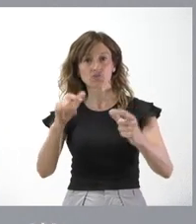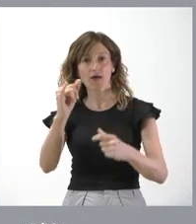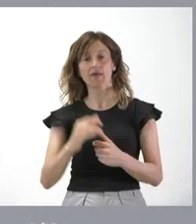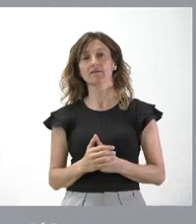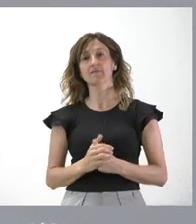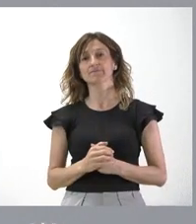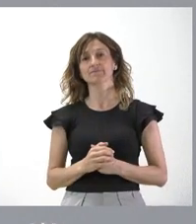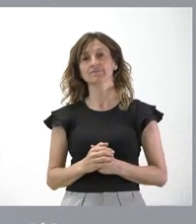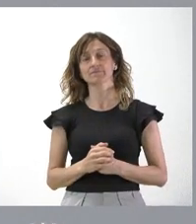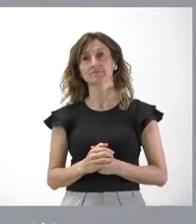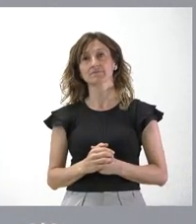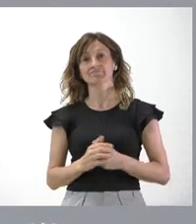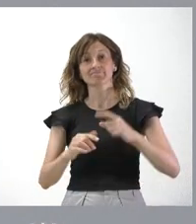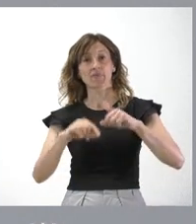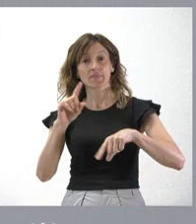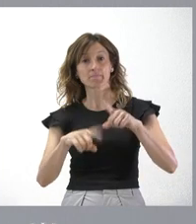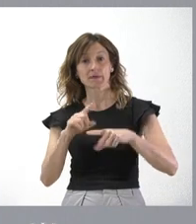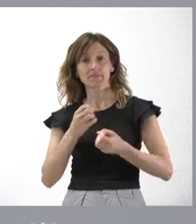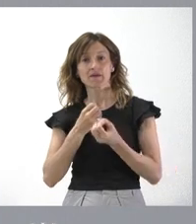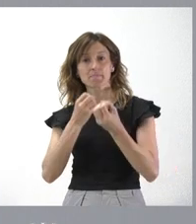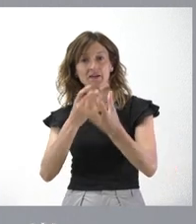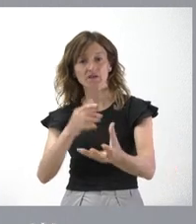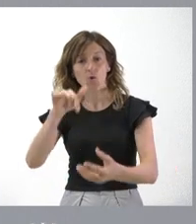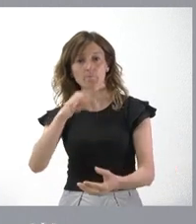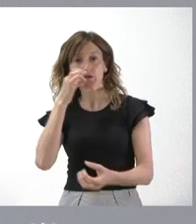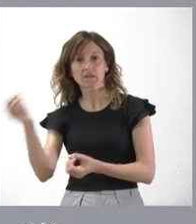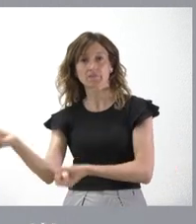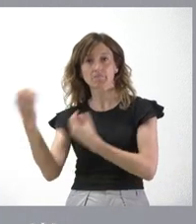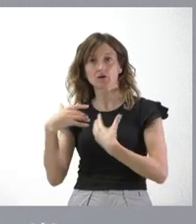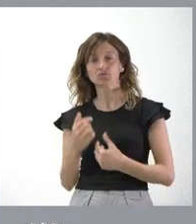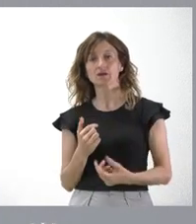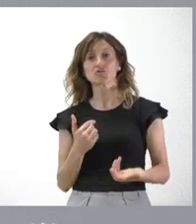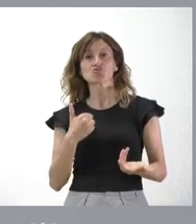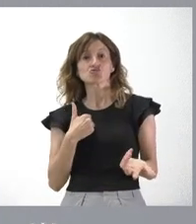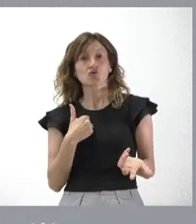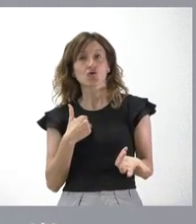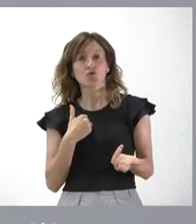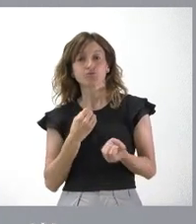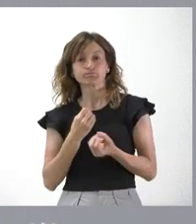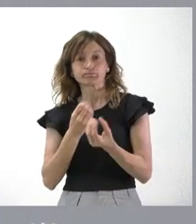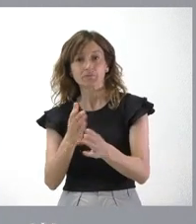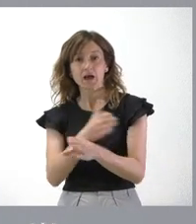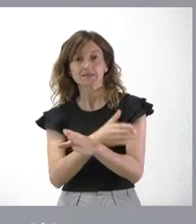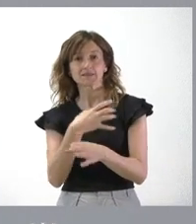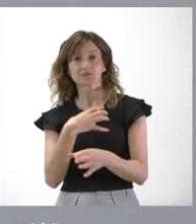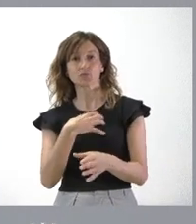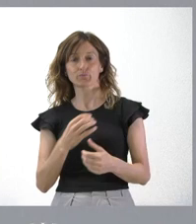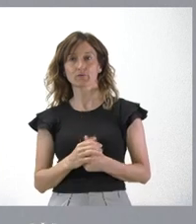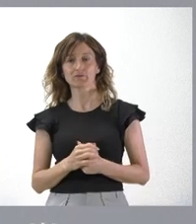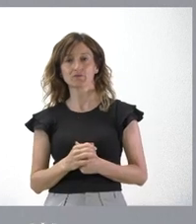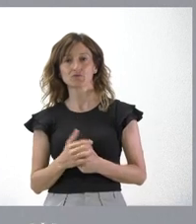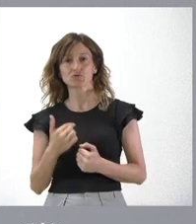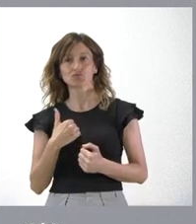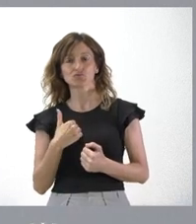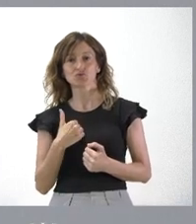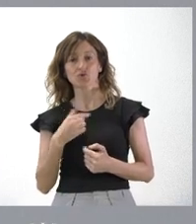por tanto, lo que quieran manifestarlo manifestarán esa tarde. Yo no voy a ser quien adelanta acontecimientos y menos cuando no me corresponda a mí